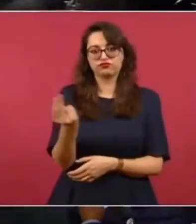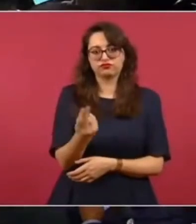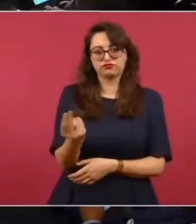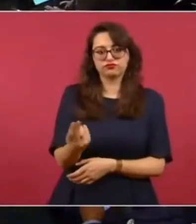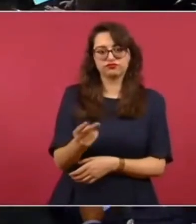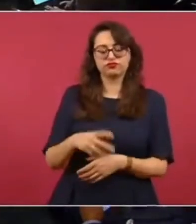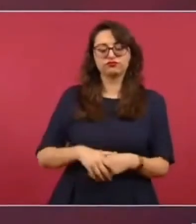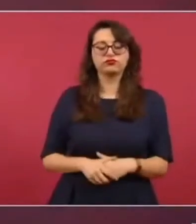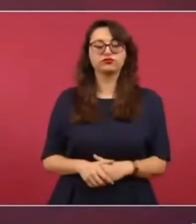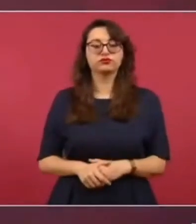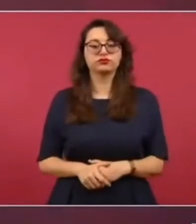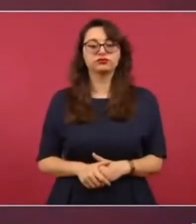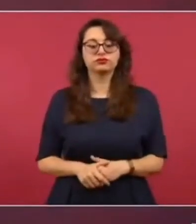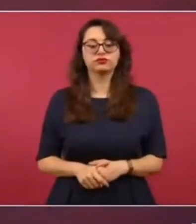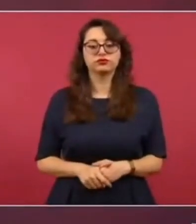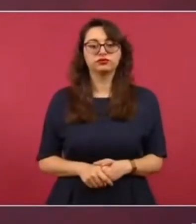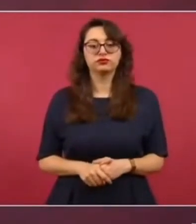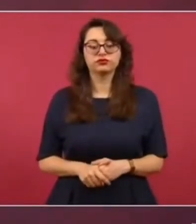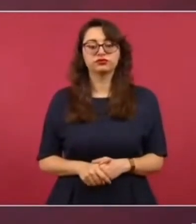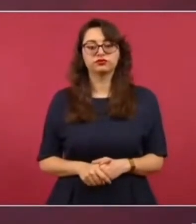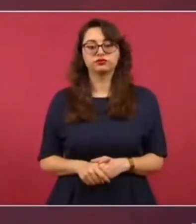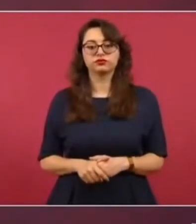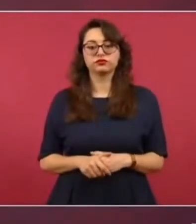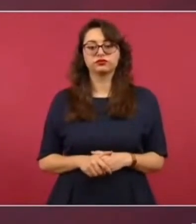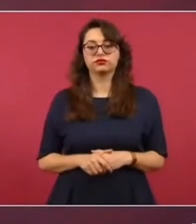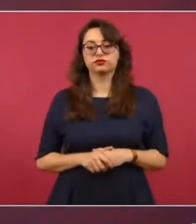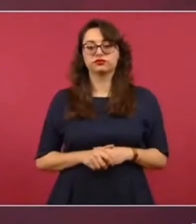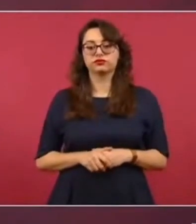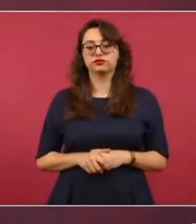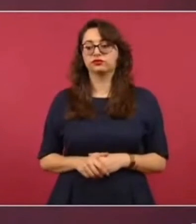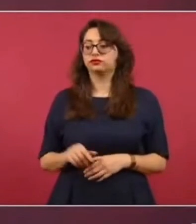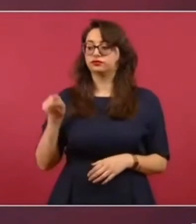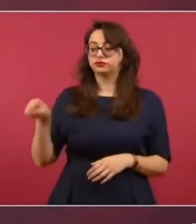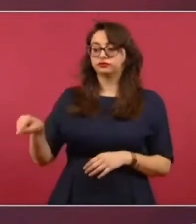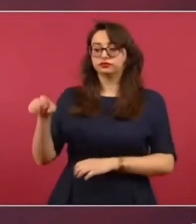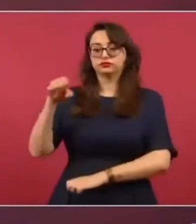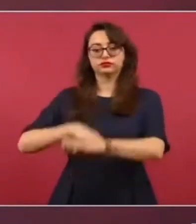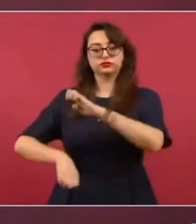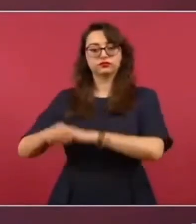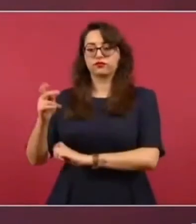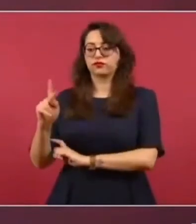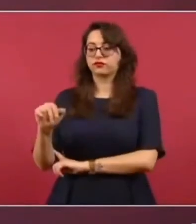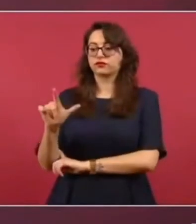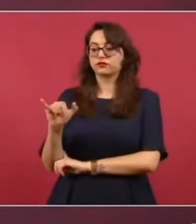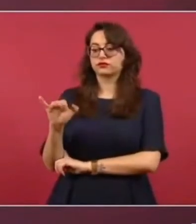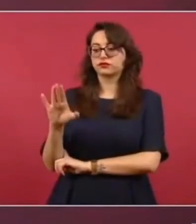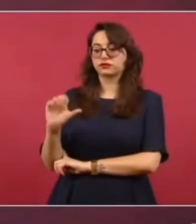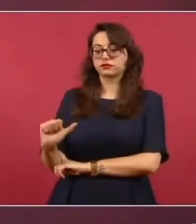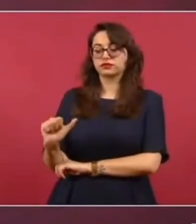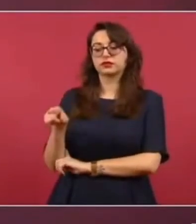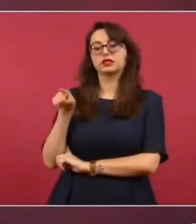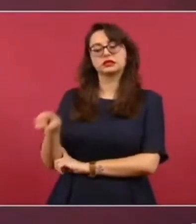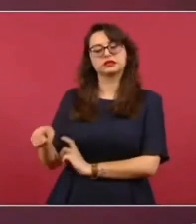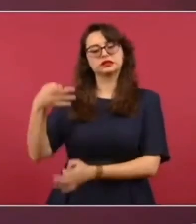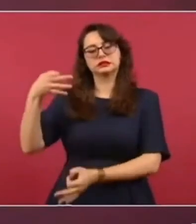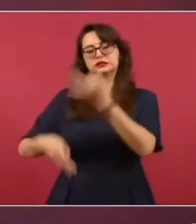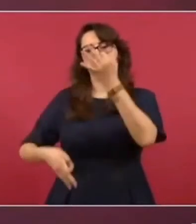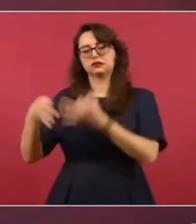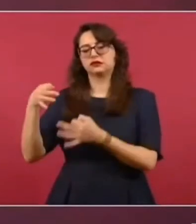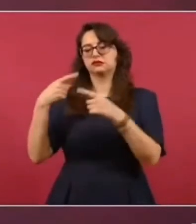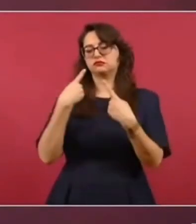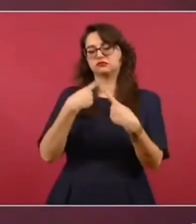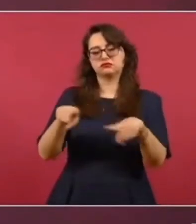Bueno, en el caso de Calica son diversos litigios. El primero de ellos se da en el ámbito del derecho internacional y es un